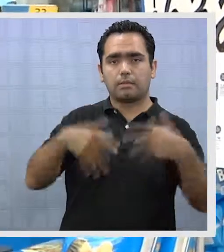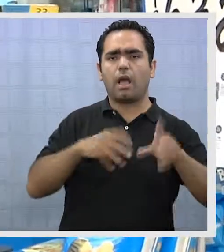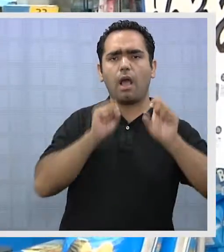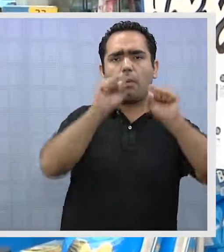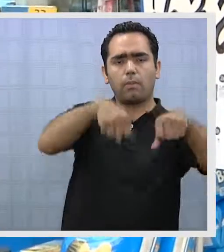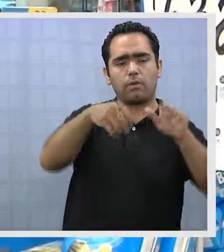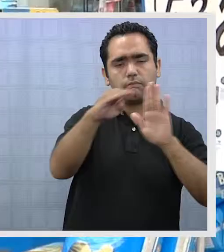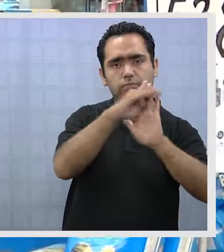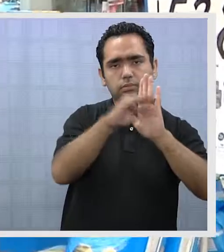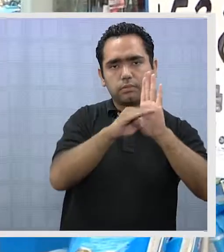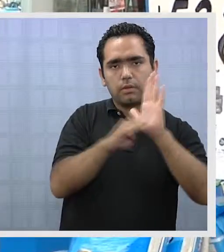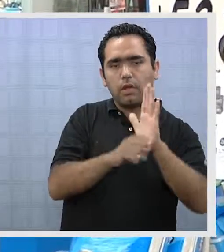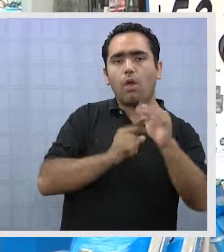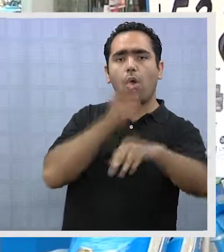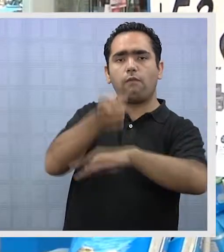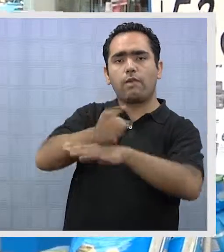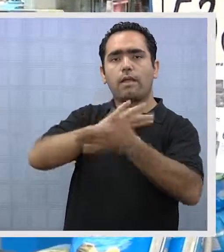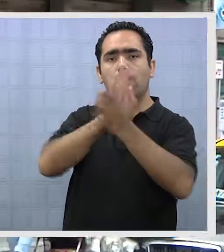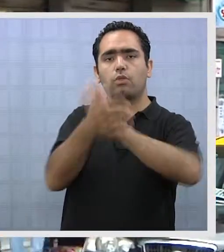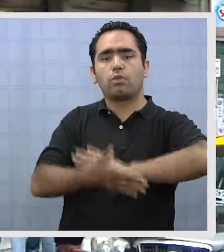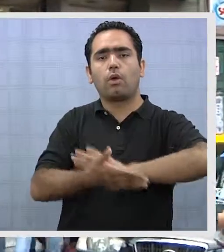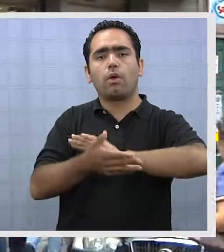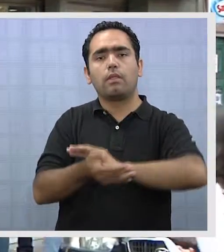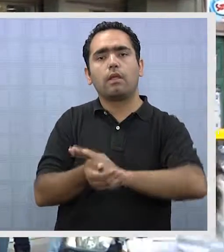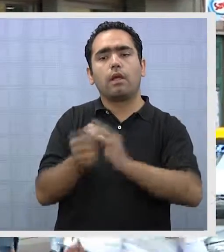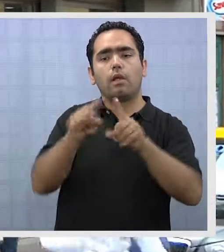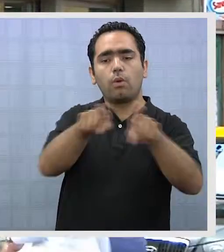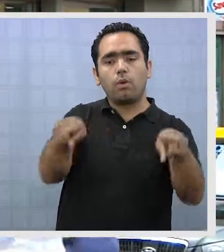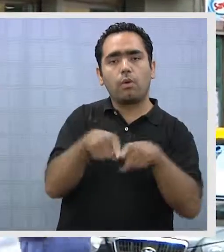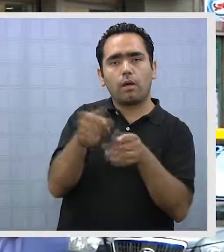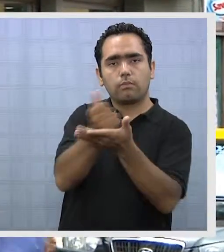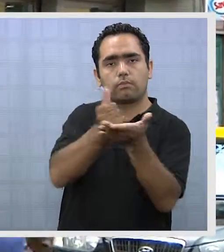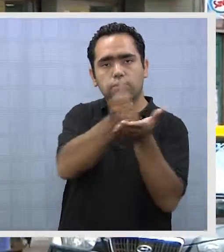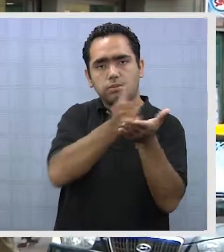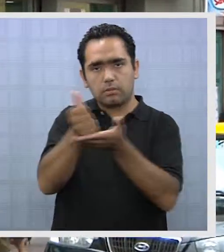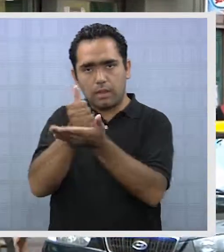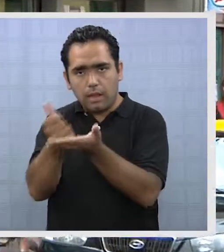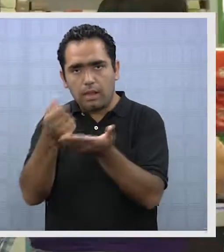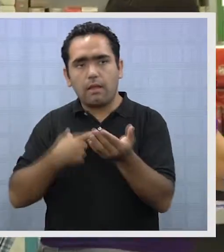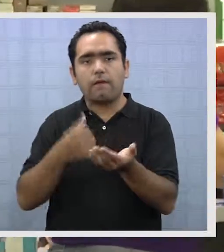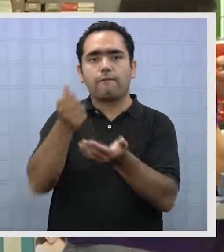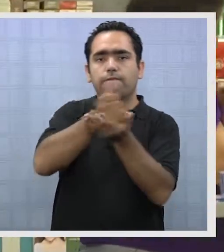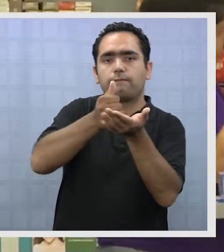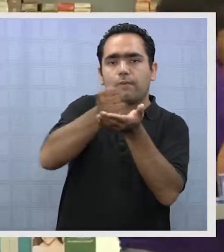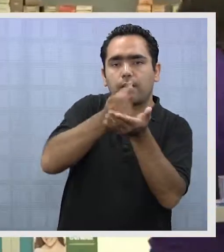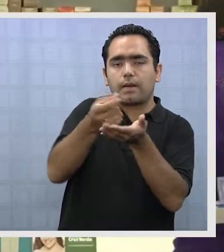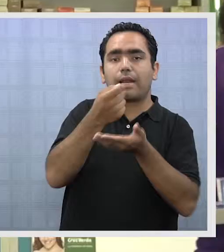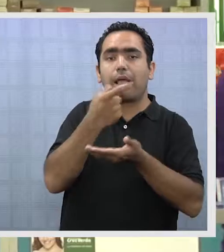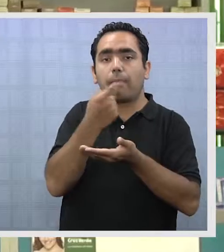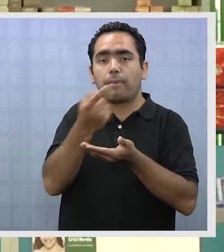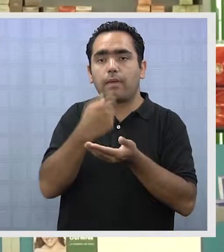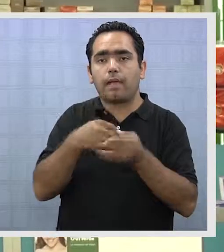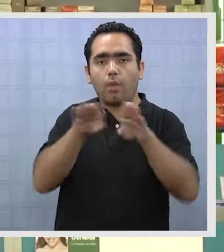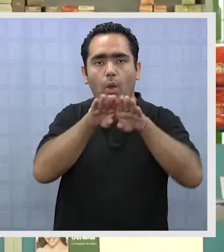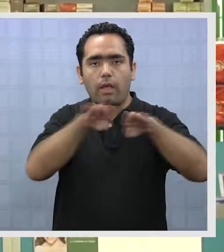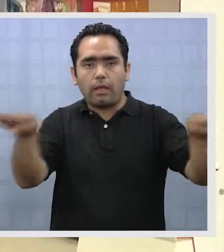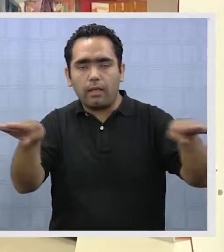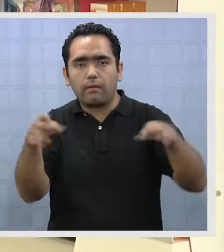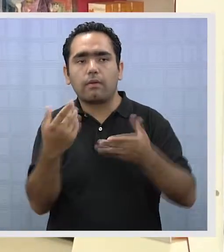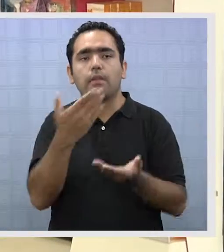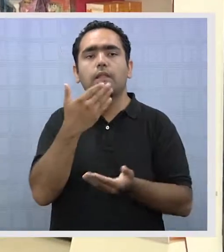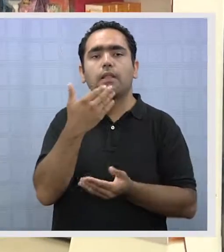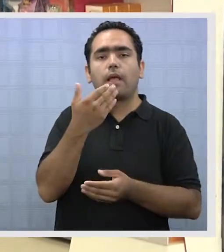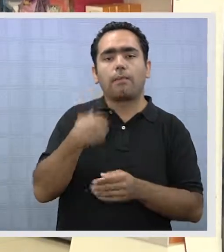19 de noviembre se aprobaron los ítems que refieren a la obligación de que todas las farmacias del país cuenten con un stock de remedios bioequivalentes,